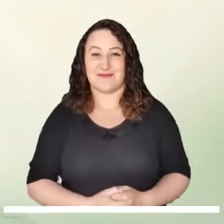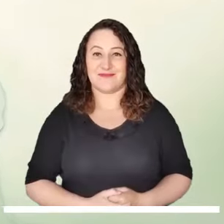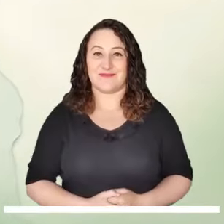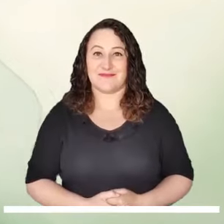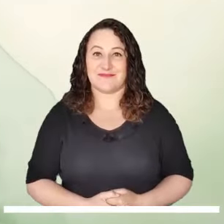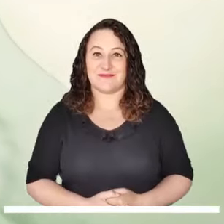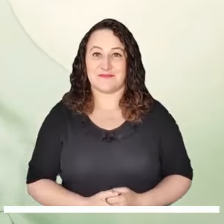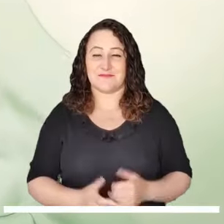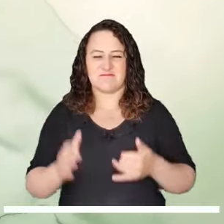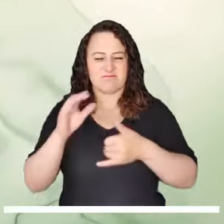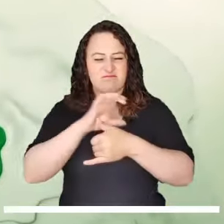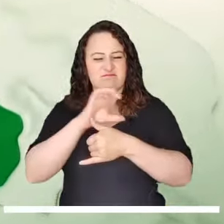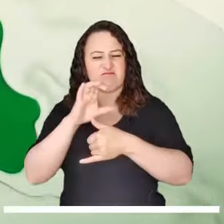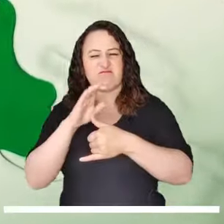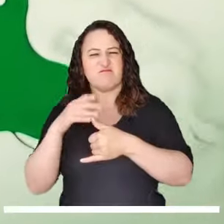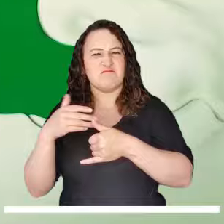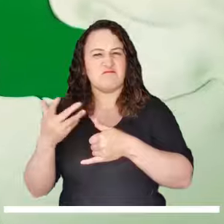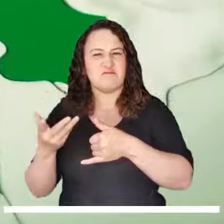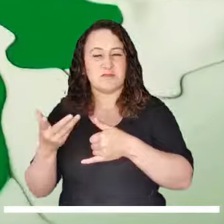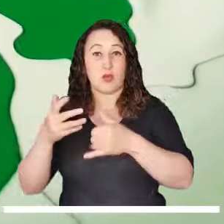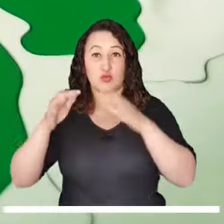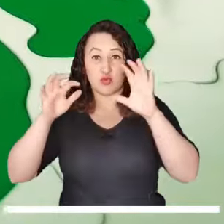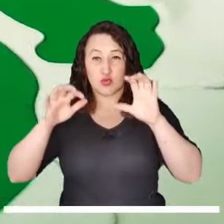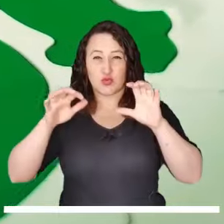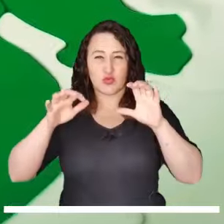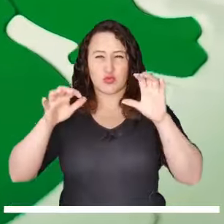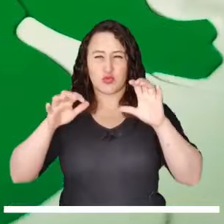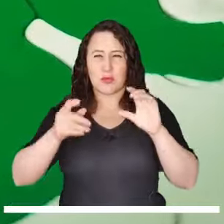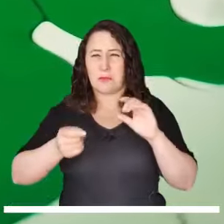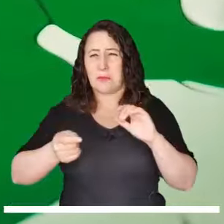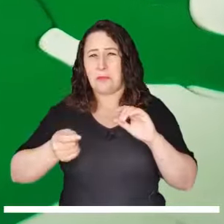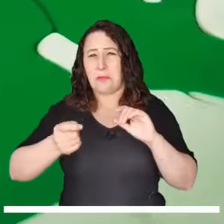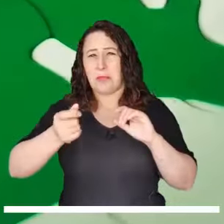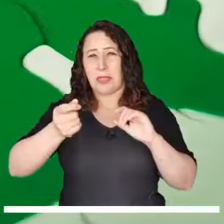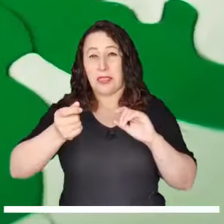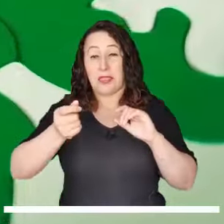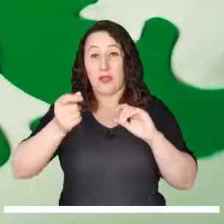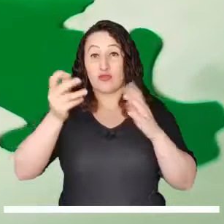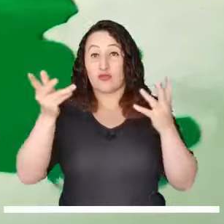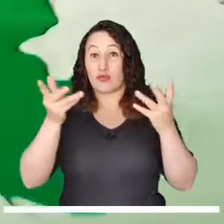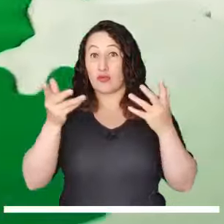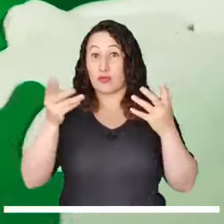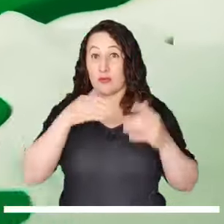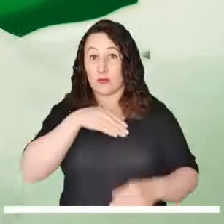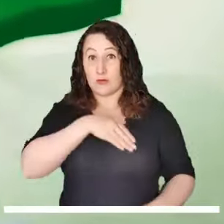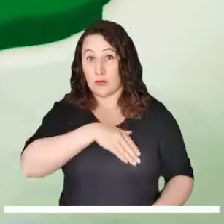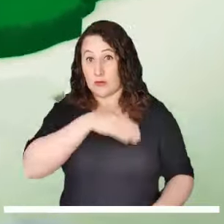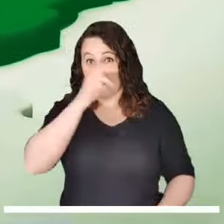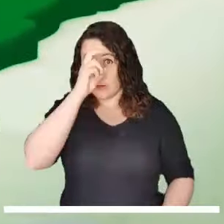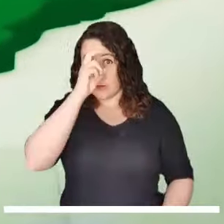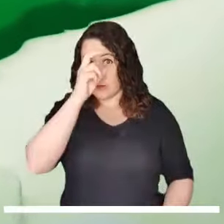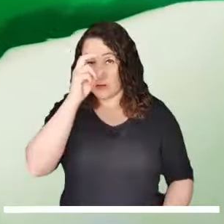las lluvias serán escasas y se irán acercando tímidamente al norte de Bolívar y Córdoba.